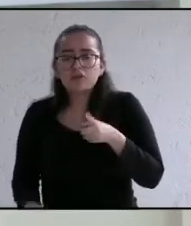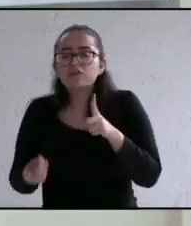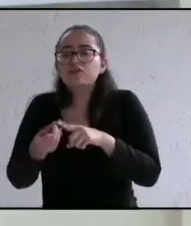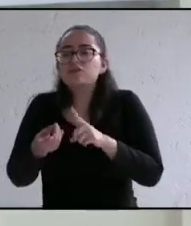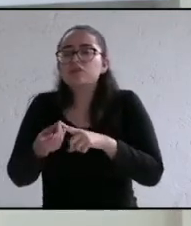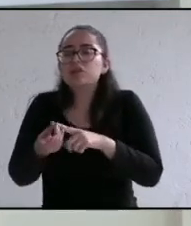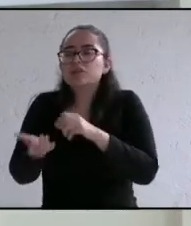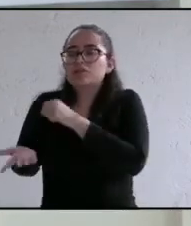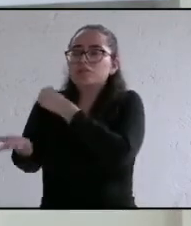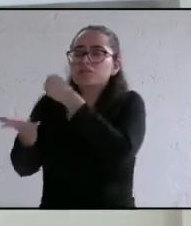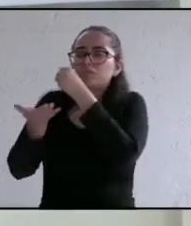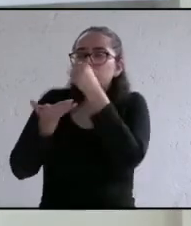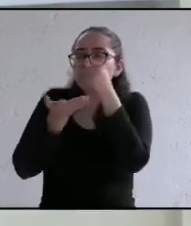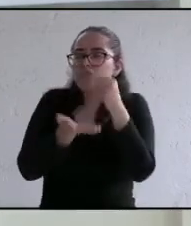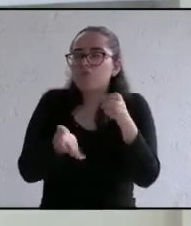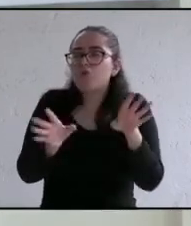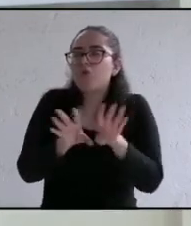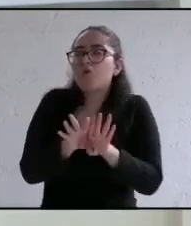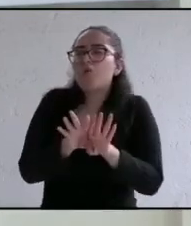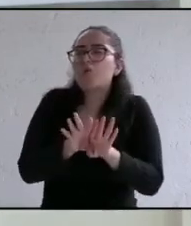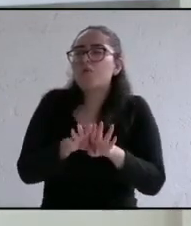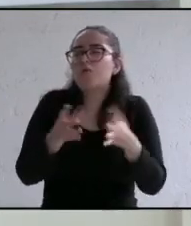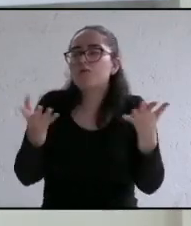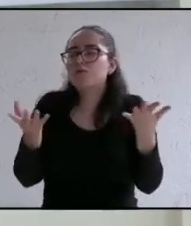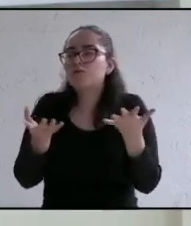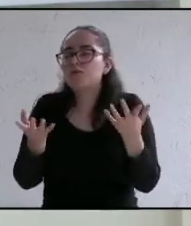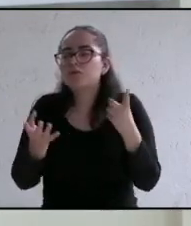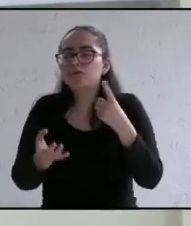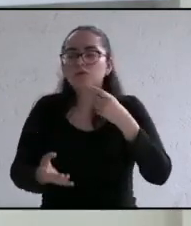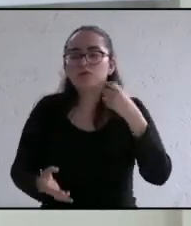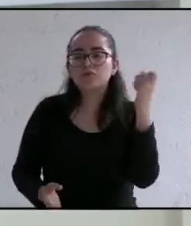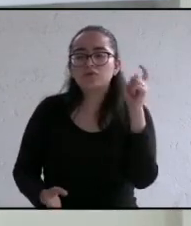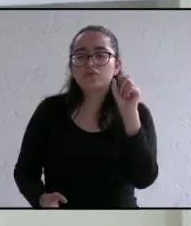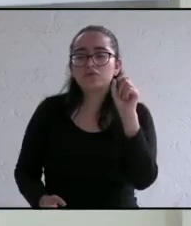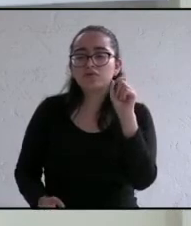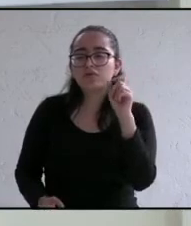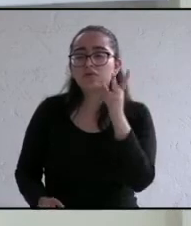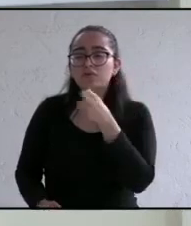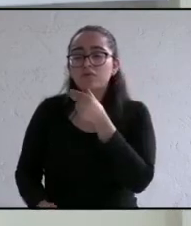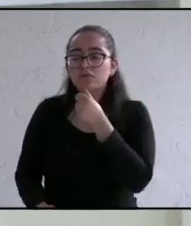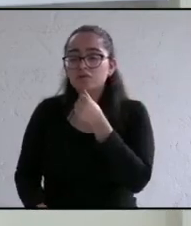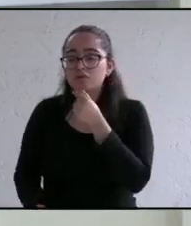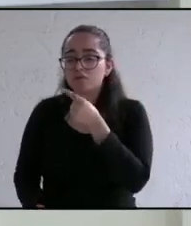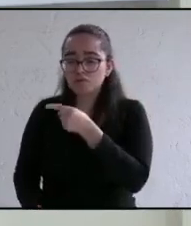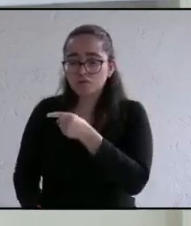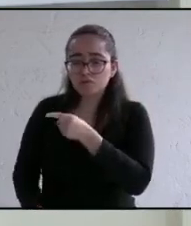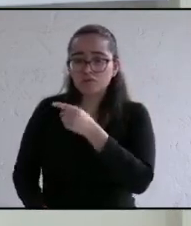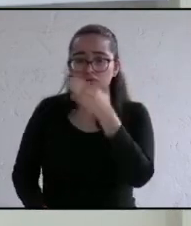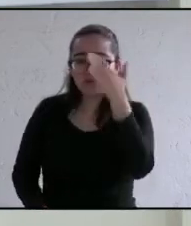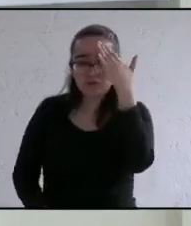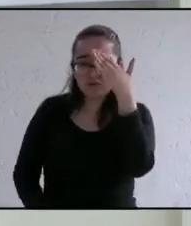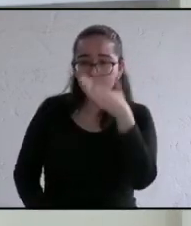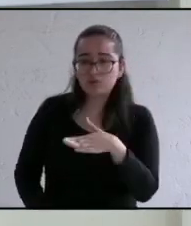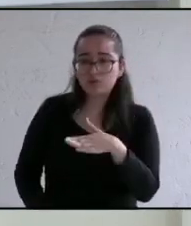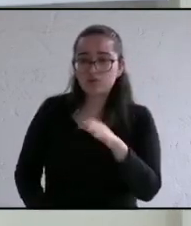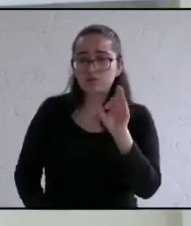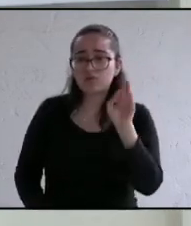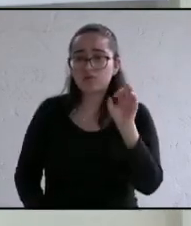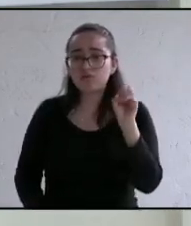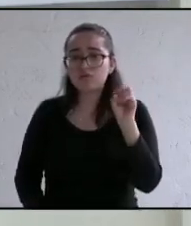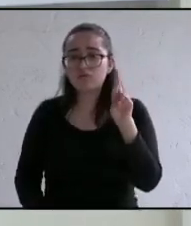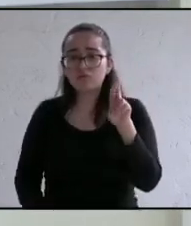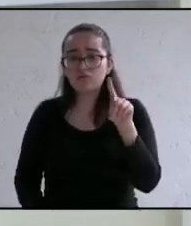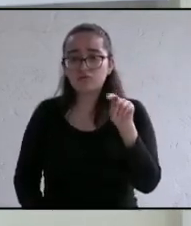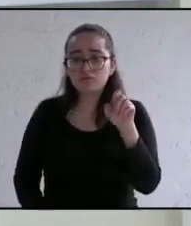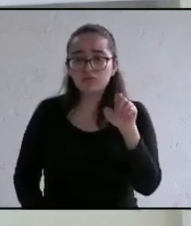gestionará el recurso para poder contratar a 120 policías sabiendo que el Fortasec está extinto